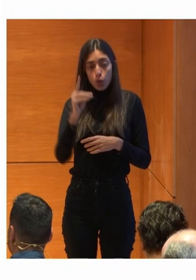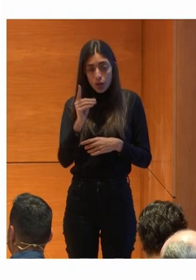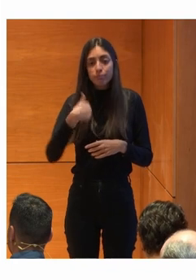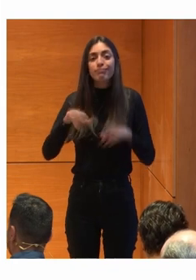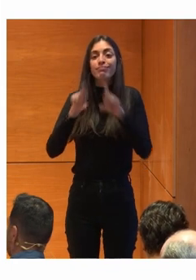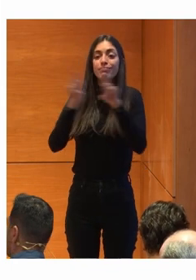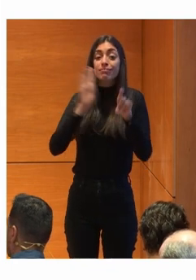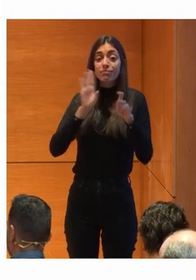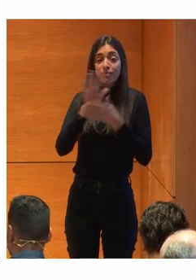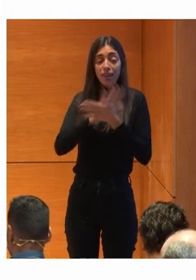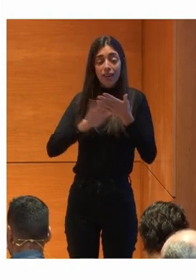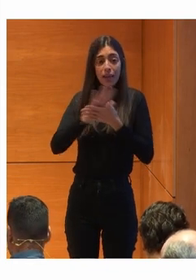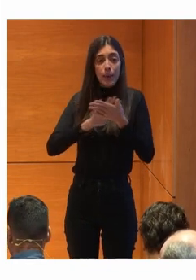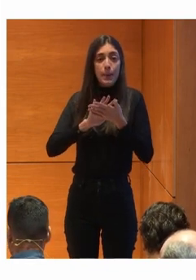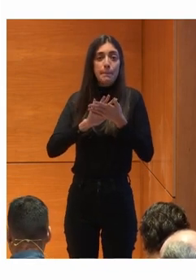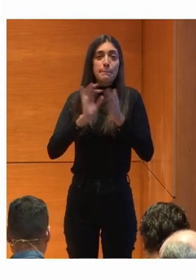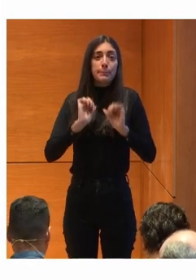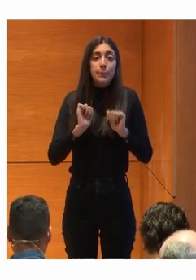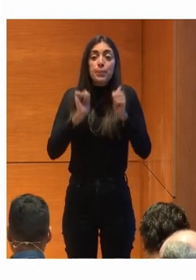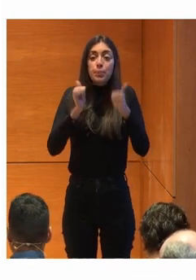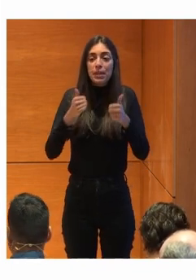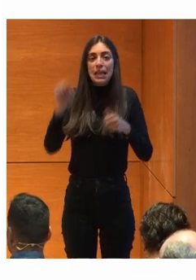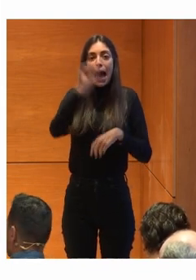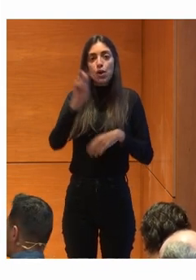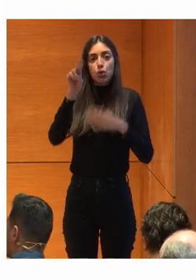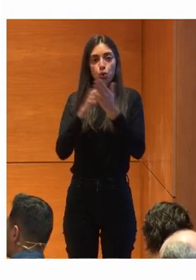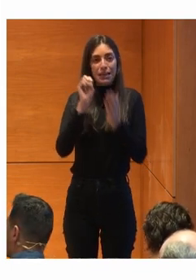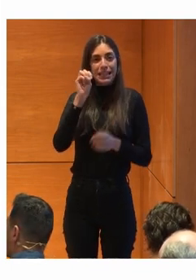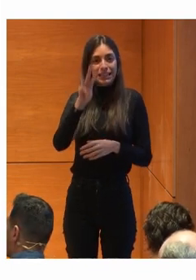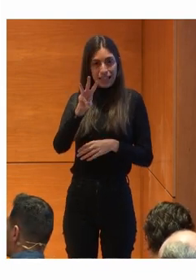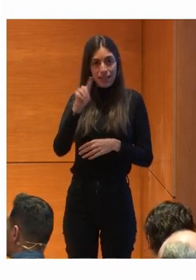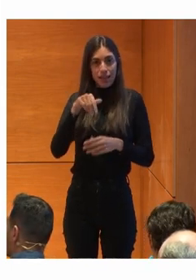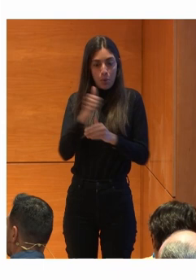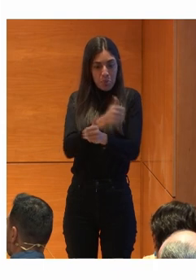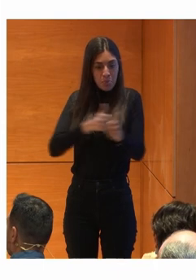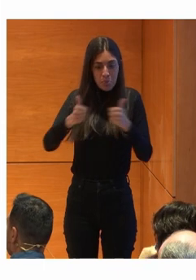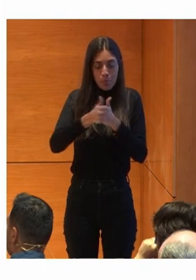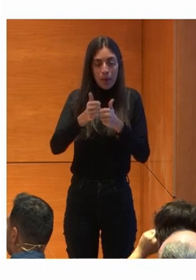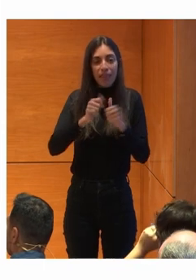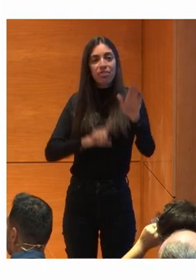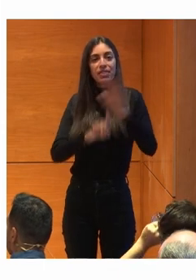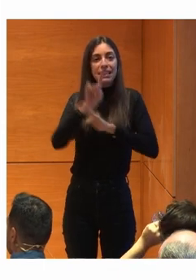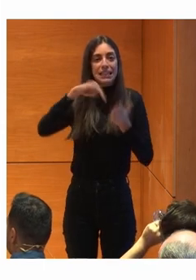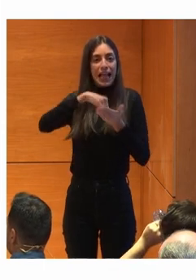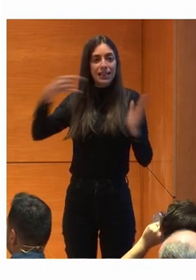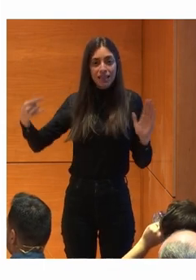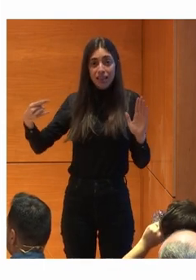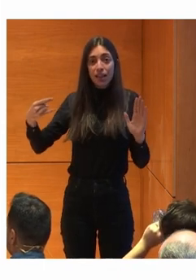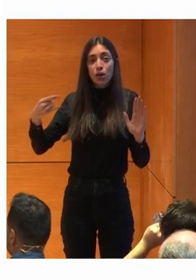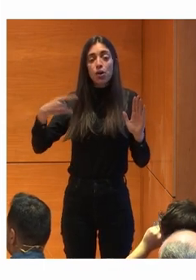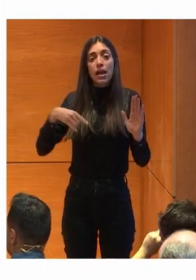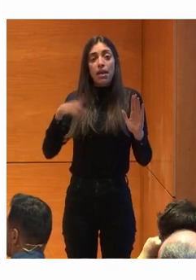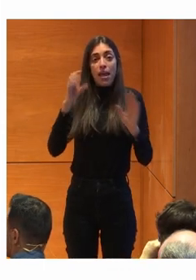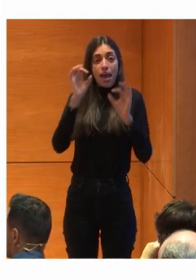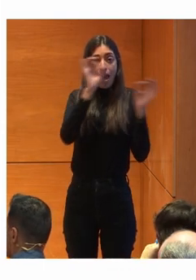os decía Que nace en el 2013 Es pionera en el desarrollo de tecnología Por eye